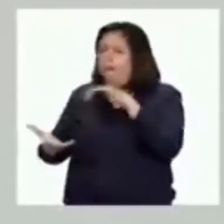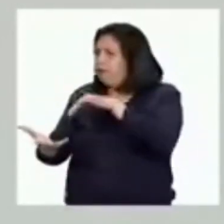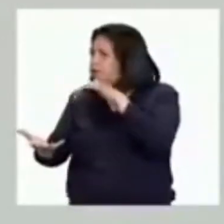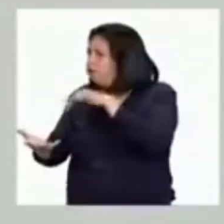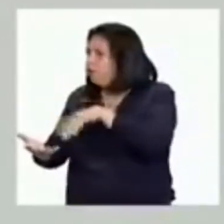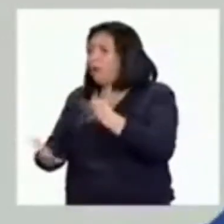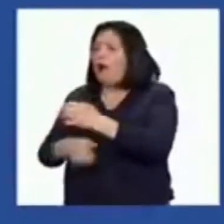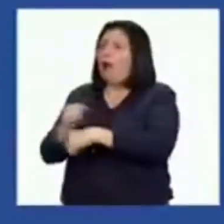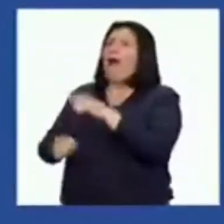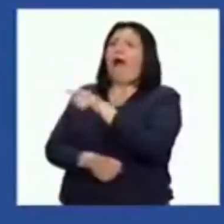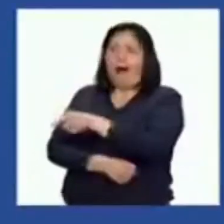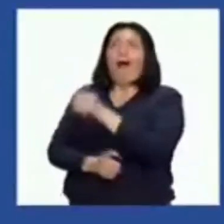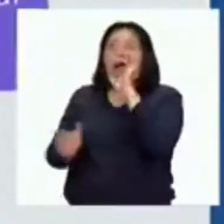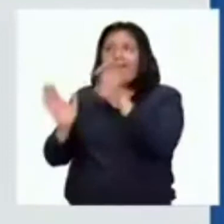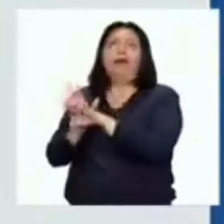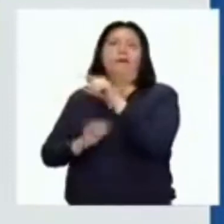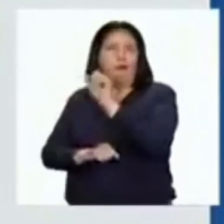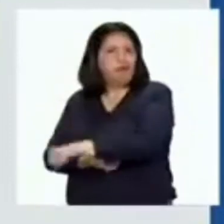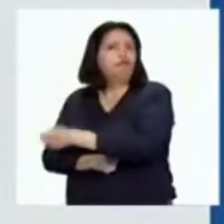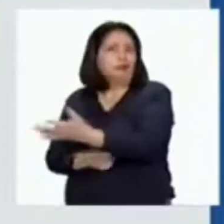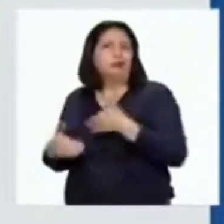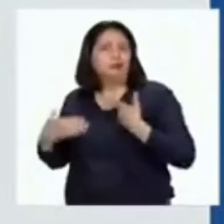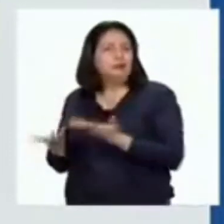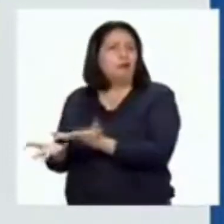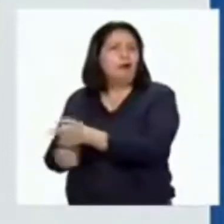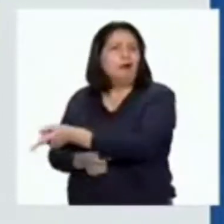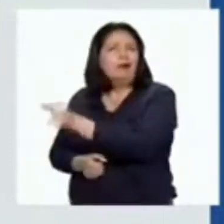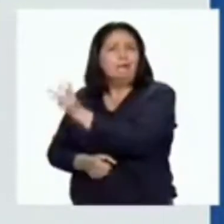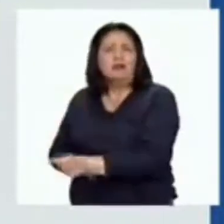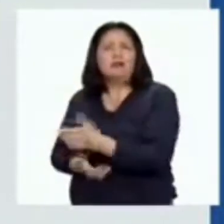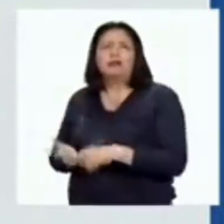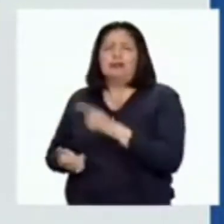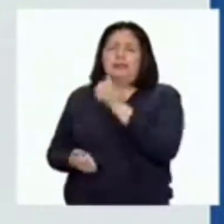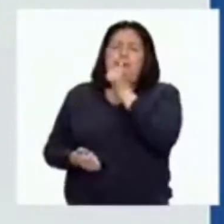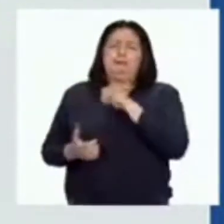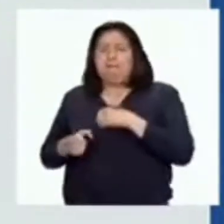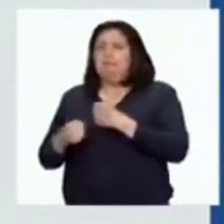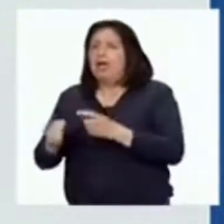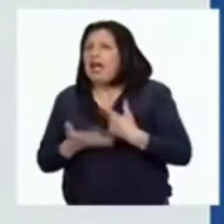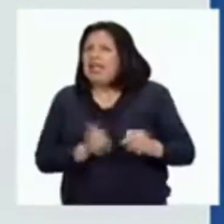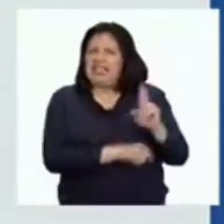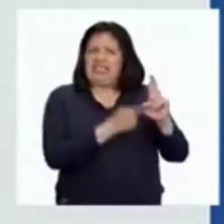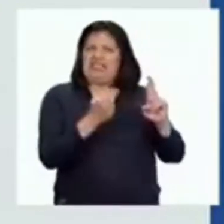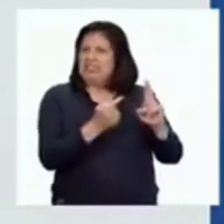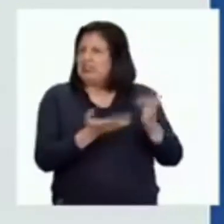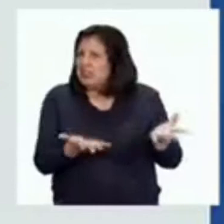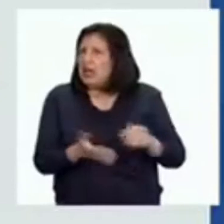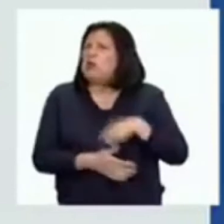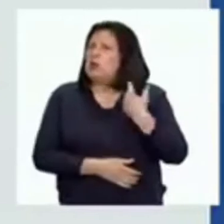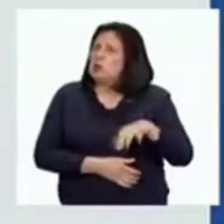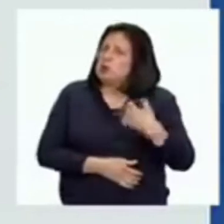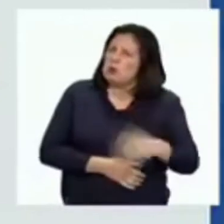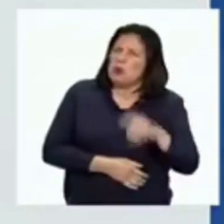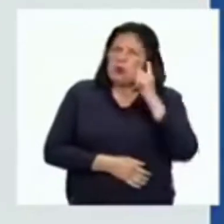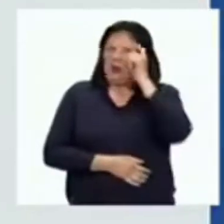Para mí, ese es un claro ejemplo de resiliencia. La resiliencia es la capacidad que tenemos las personas para, pesar de ser atravesada en una situación